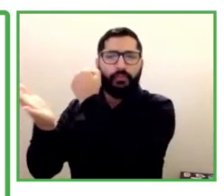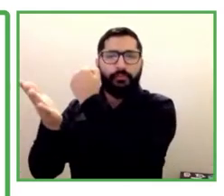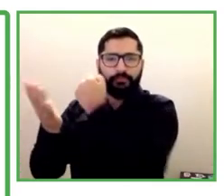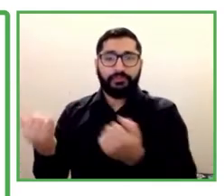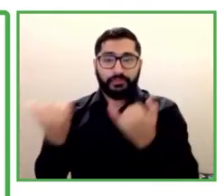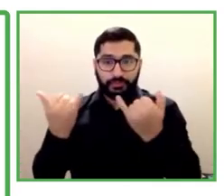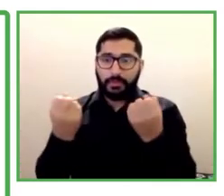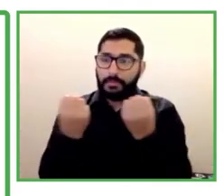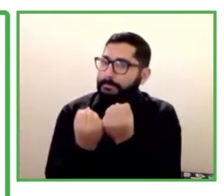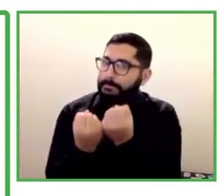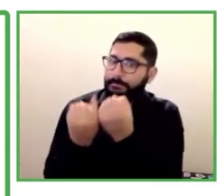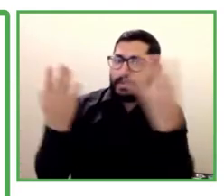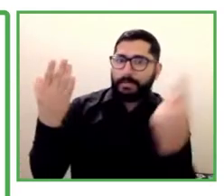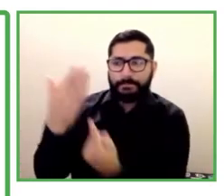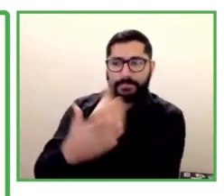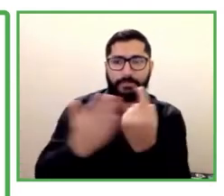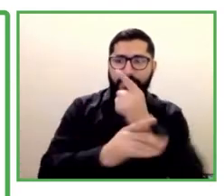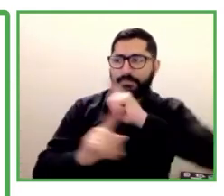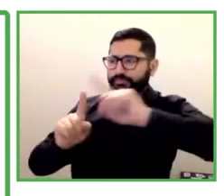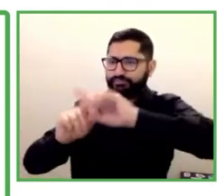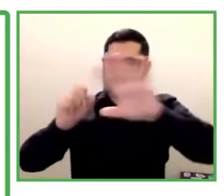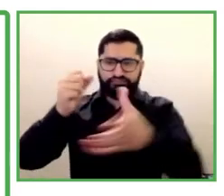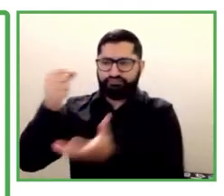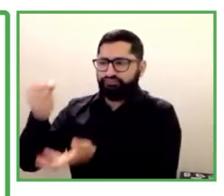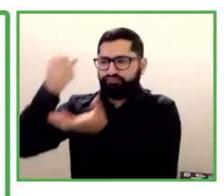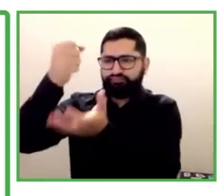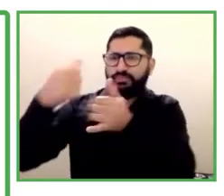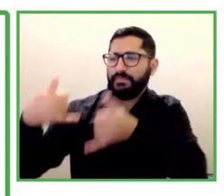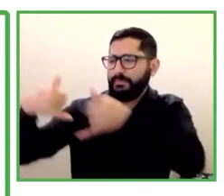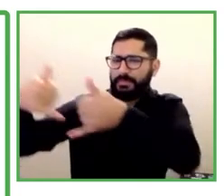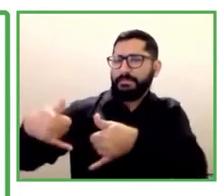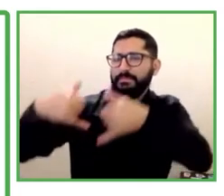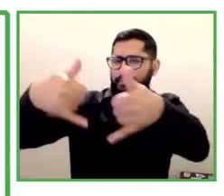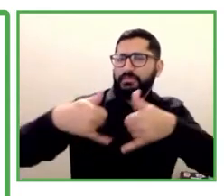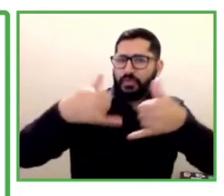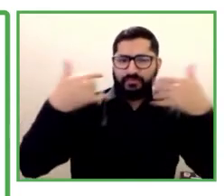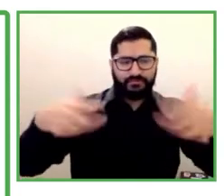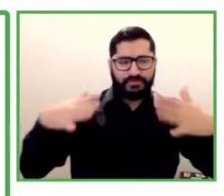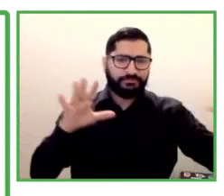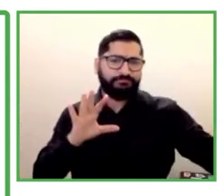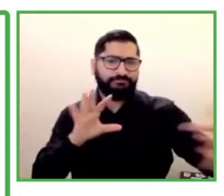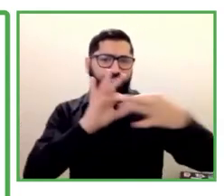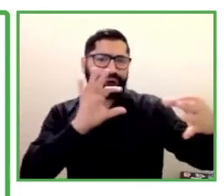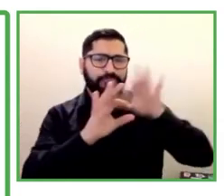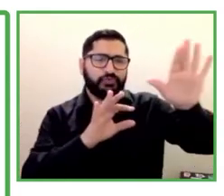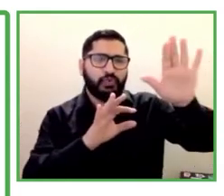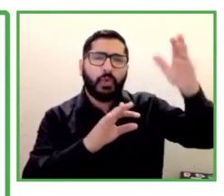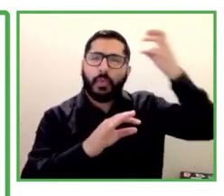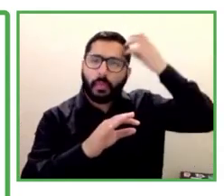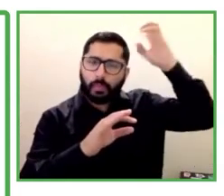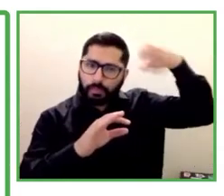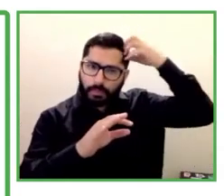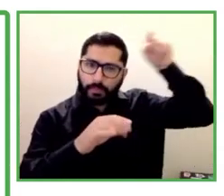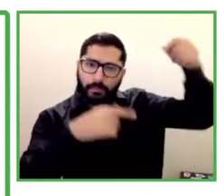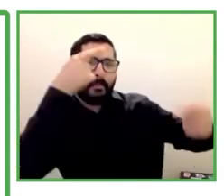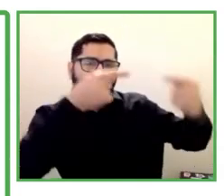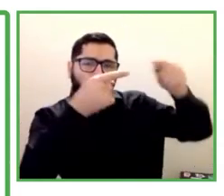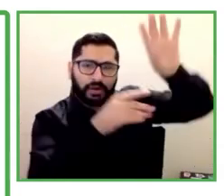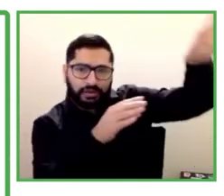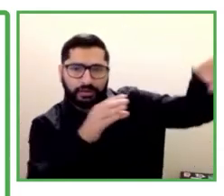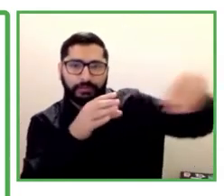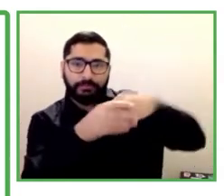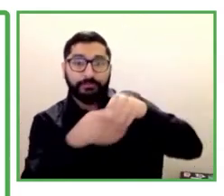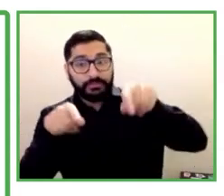ahora, cuando nos llegó la pandemia del COVID, cuando nos